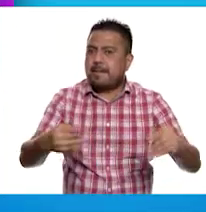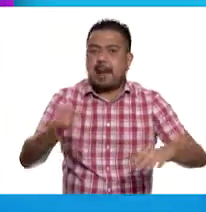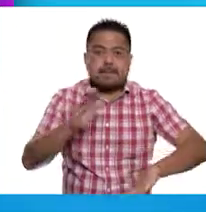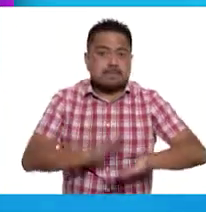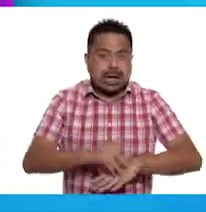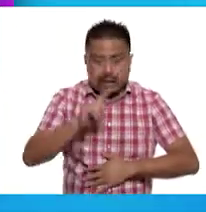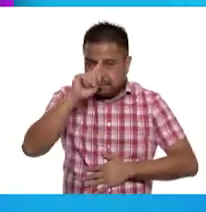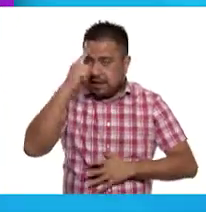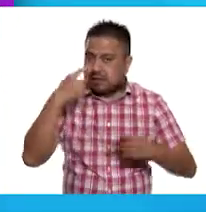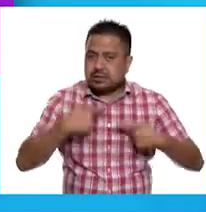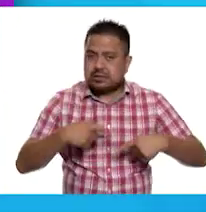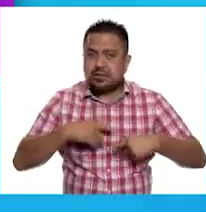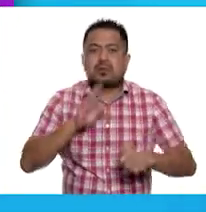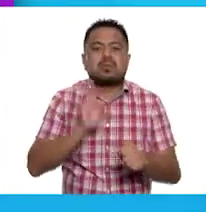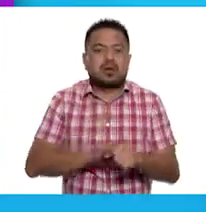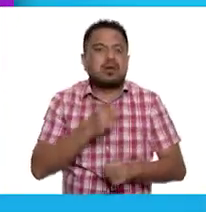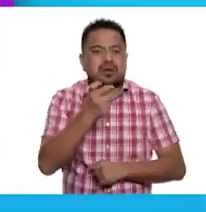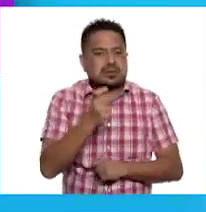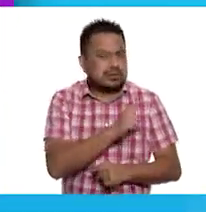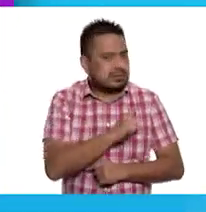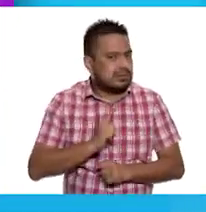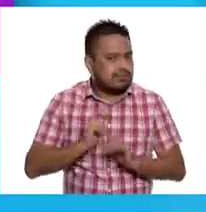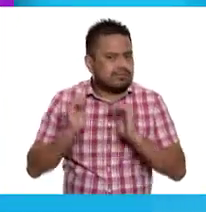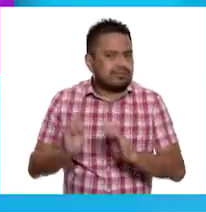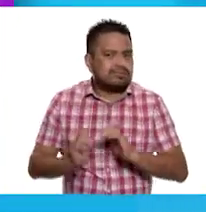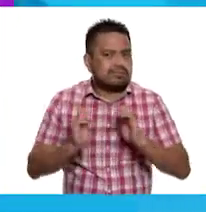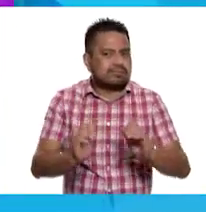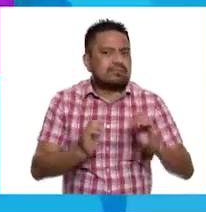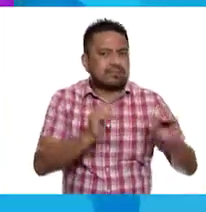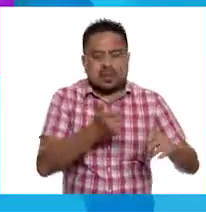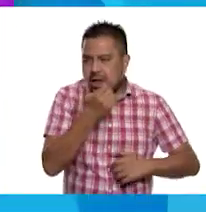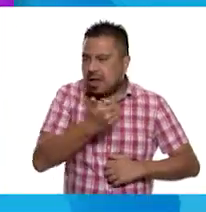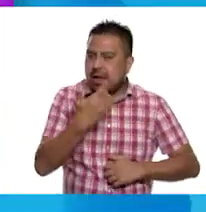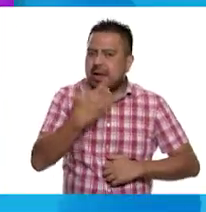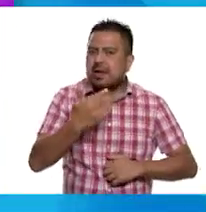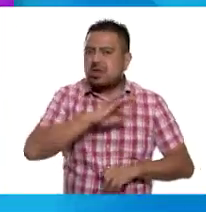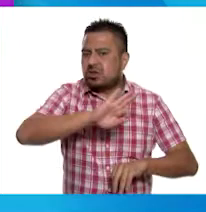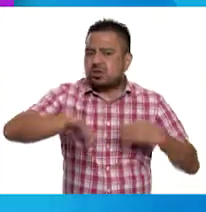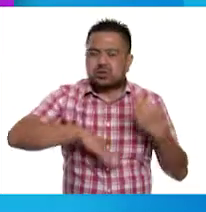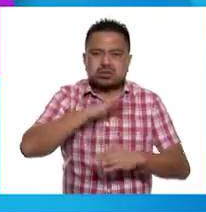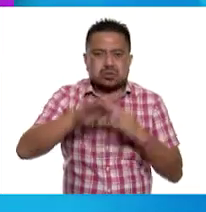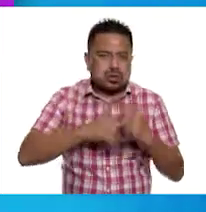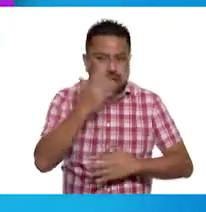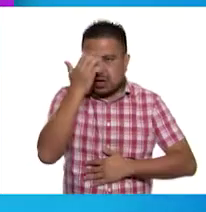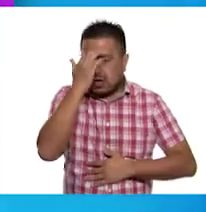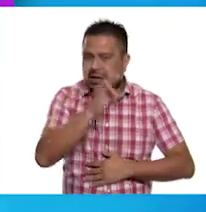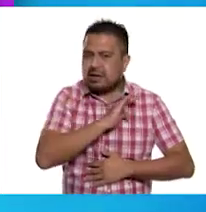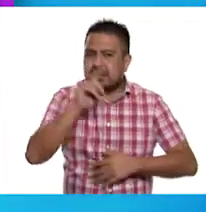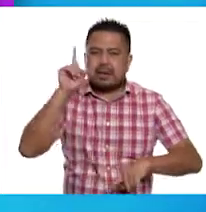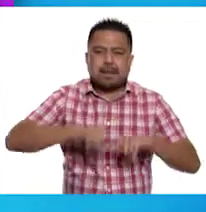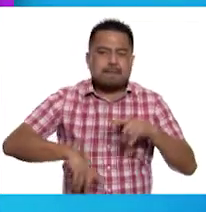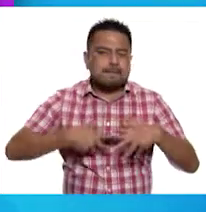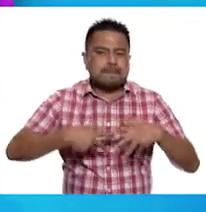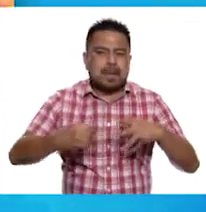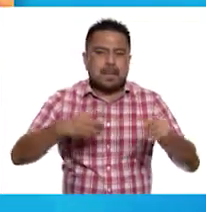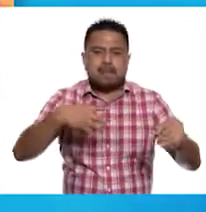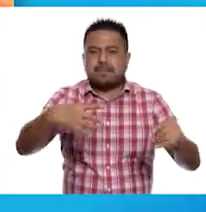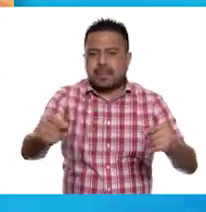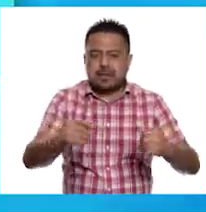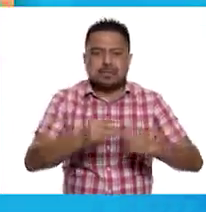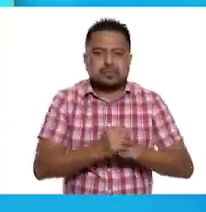entre las personas. Por eso hay que continuar cuidándonos siguiendo las buenas prácticas que ya todos conocemos para evitar contagiarnos.